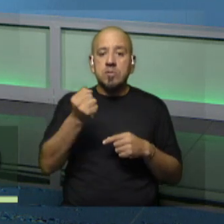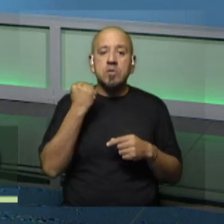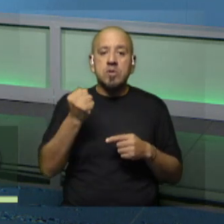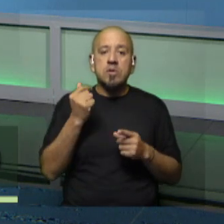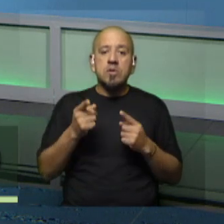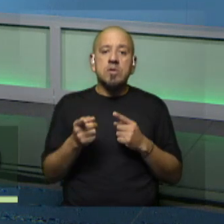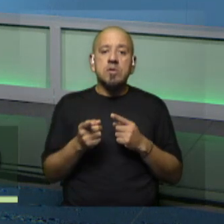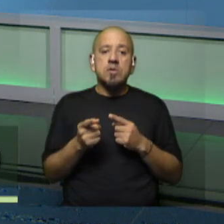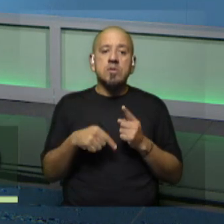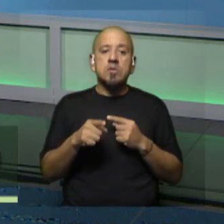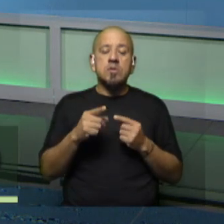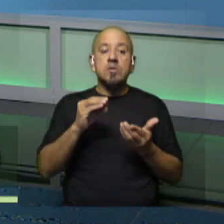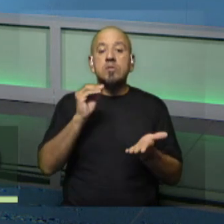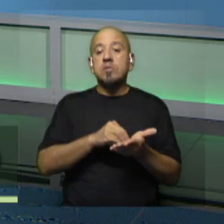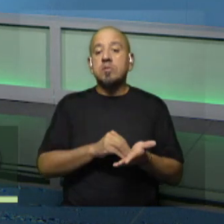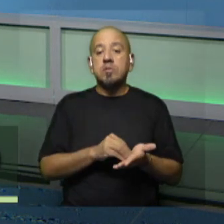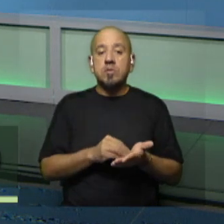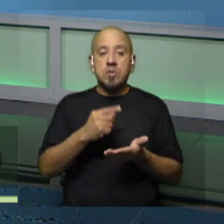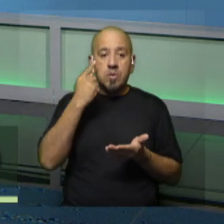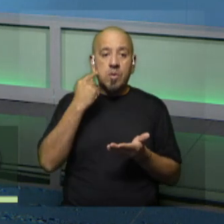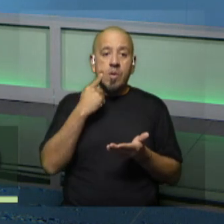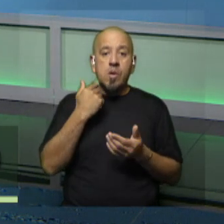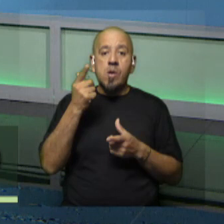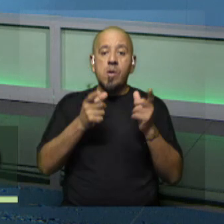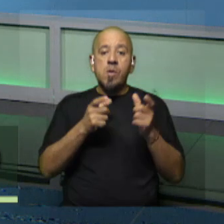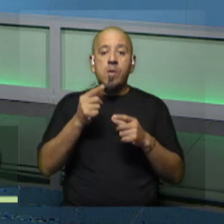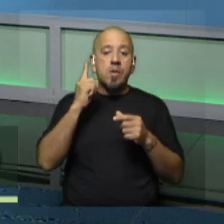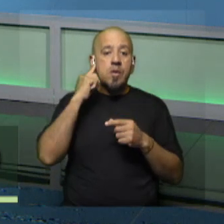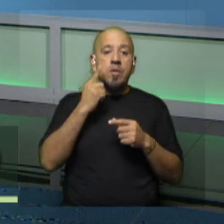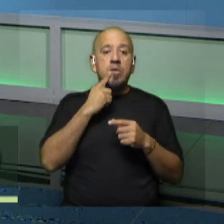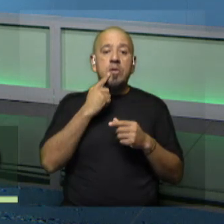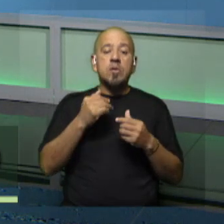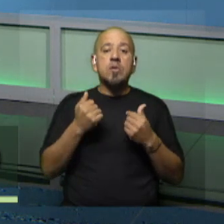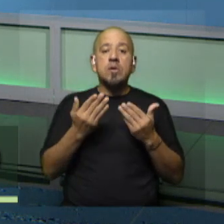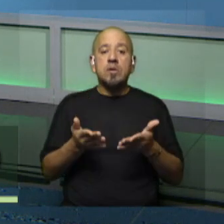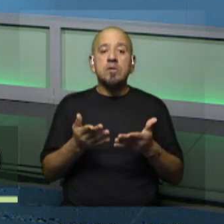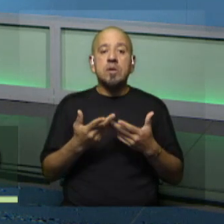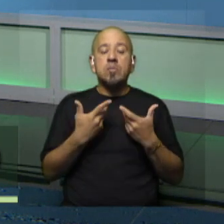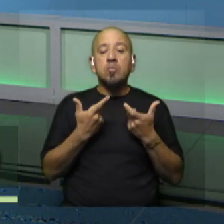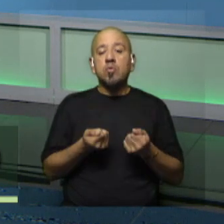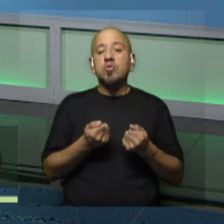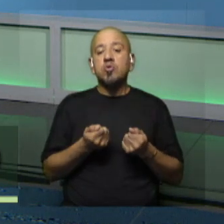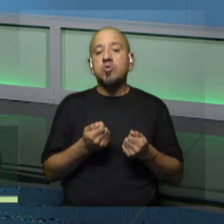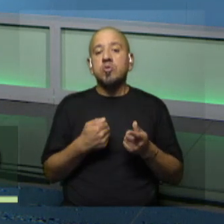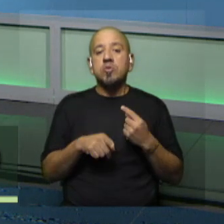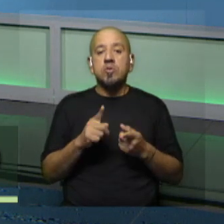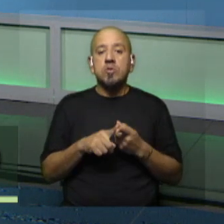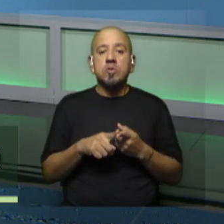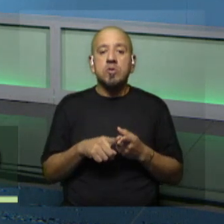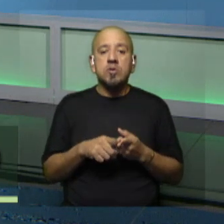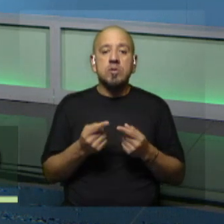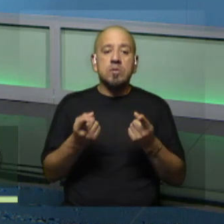puedan quizás agendar este número, aunque ustedes no sean personas sordas, para poder brindar este apoyo en una circunstancia en que se